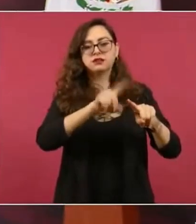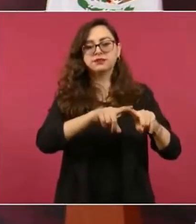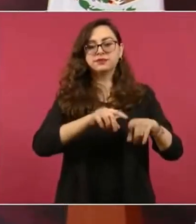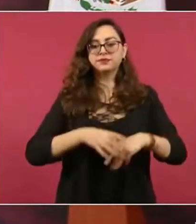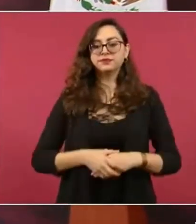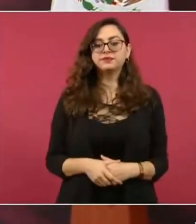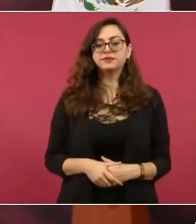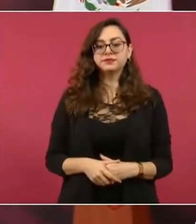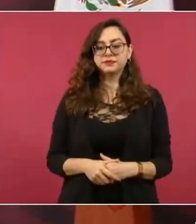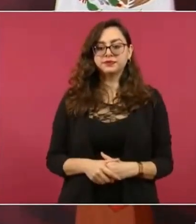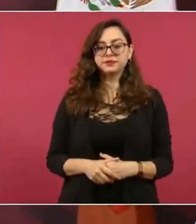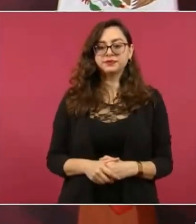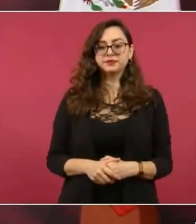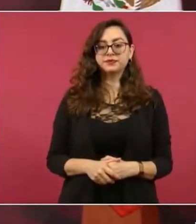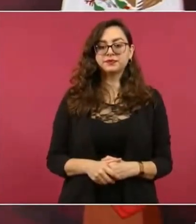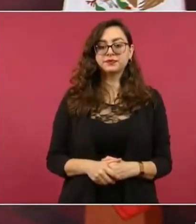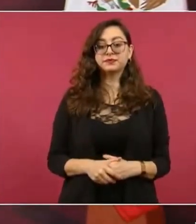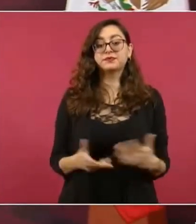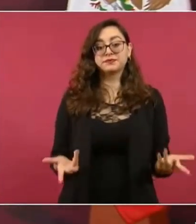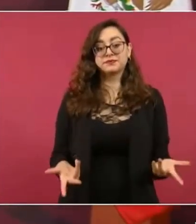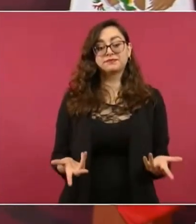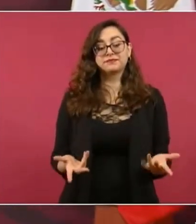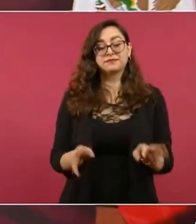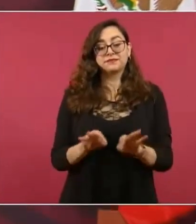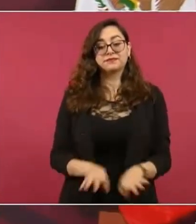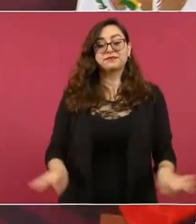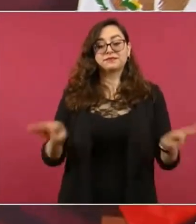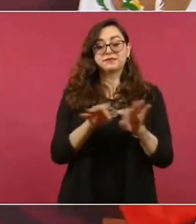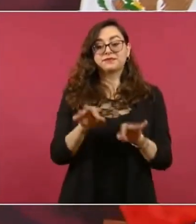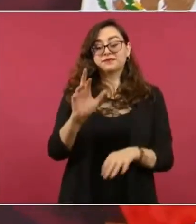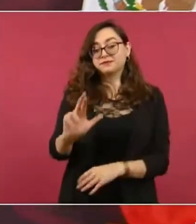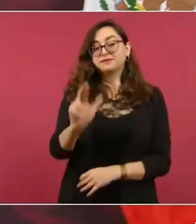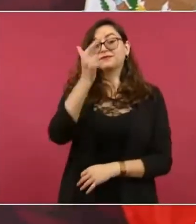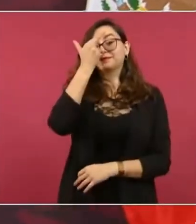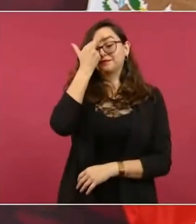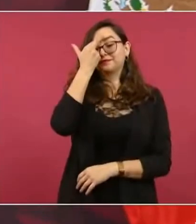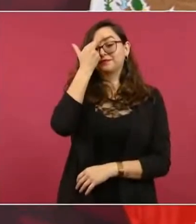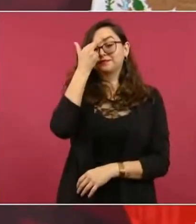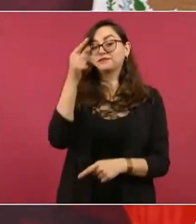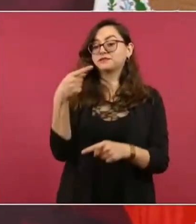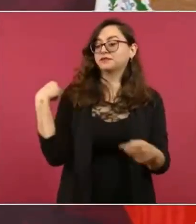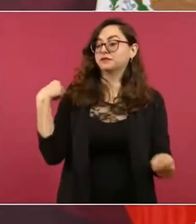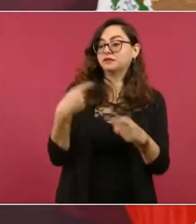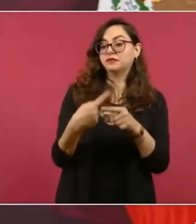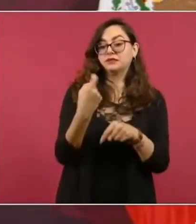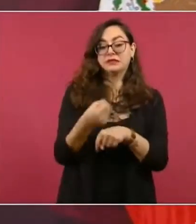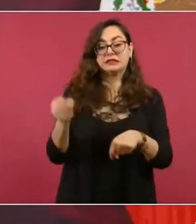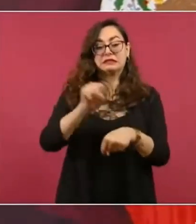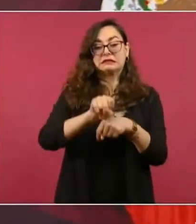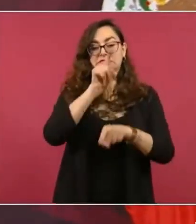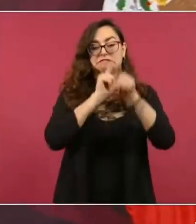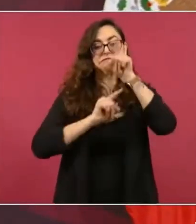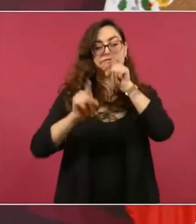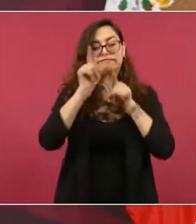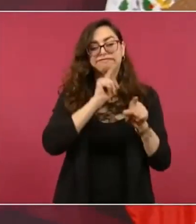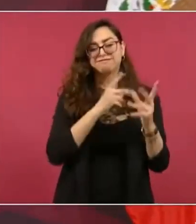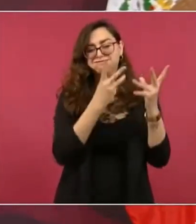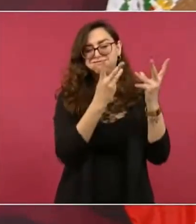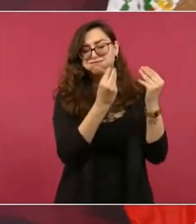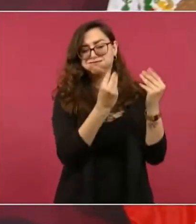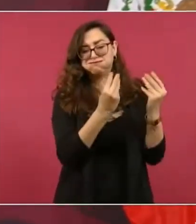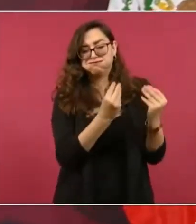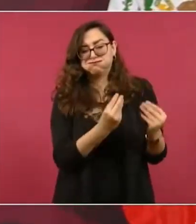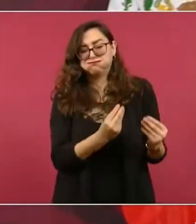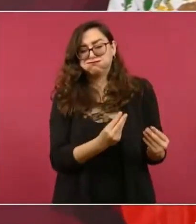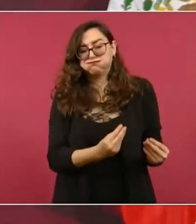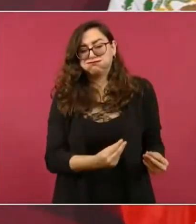que reiterar que es una síntesis del